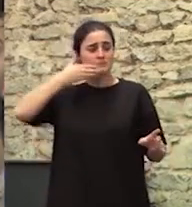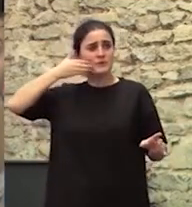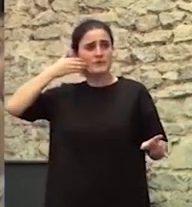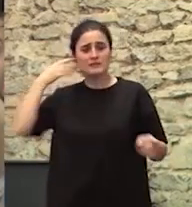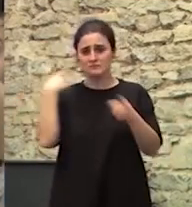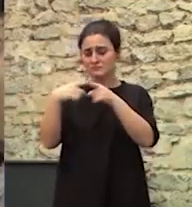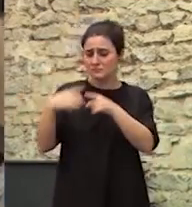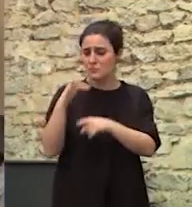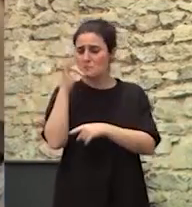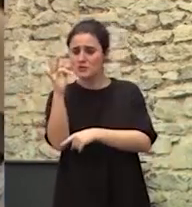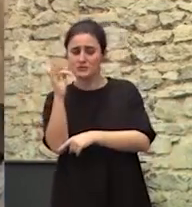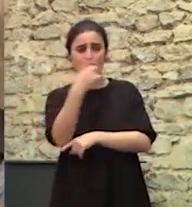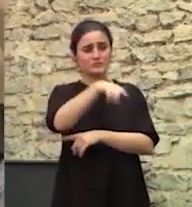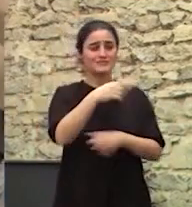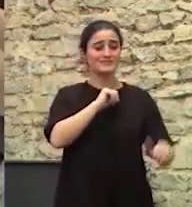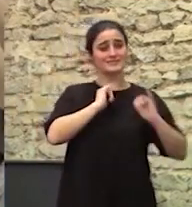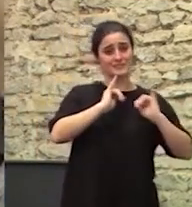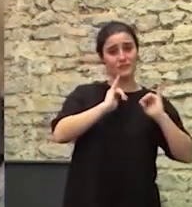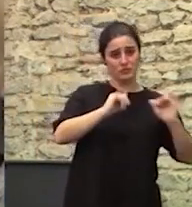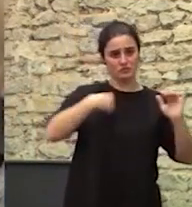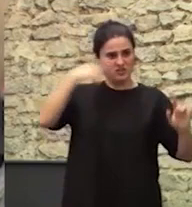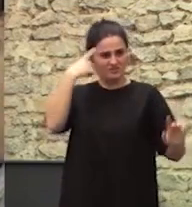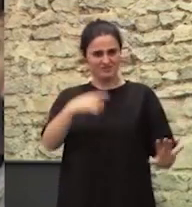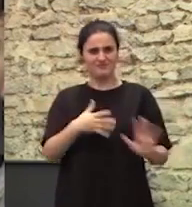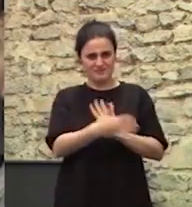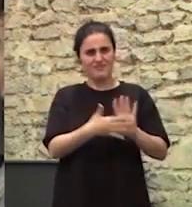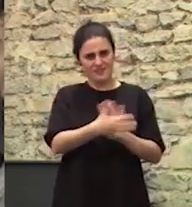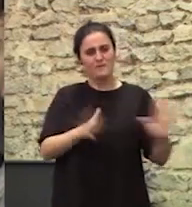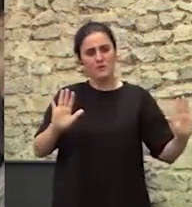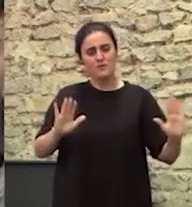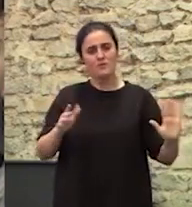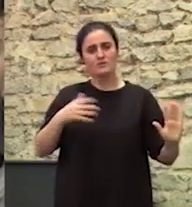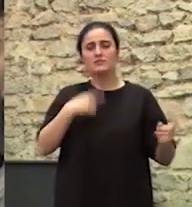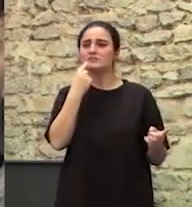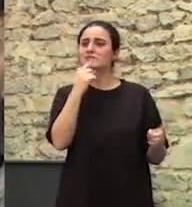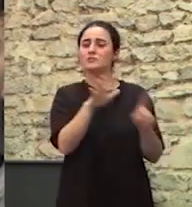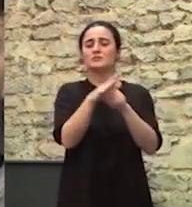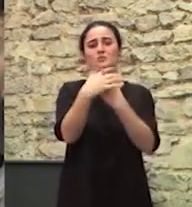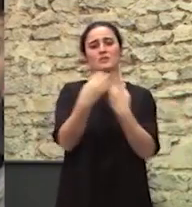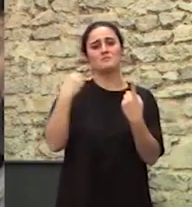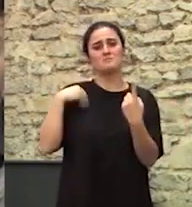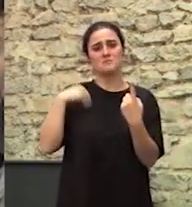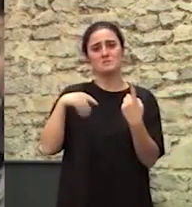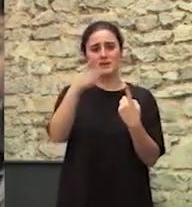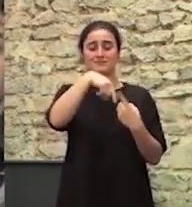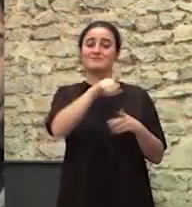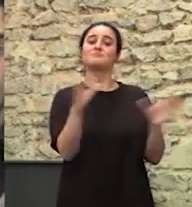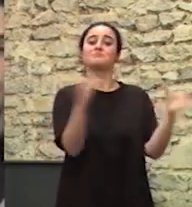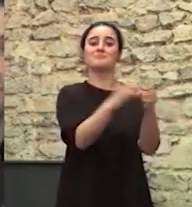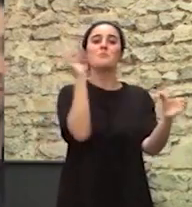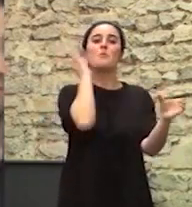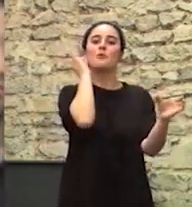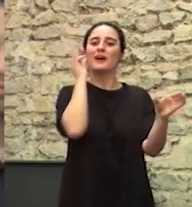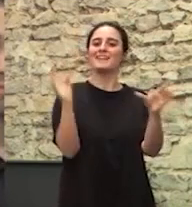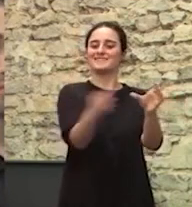manjares Y lo digo con toda conciencia Porque estamos hablando exactamente De la misma situación Que cuando os juntáis las mujeres